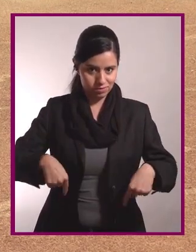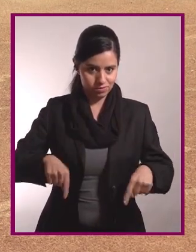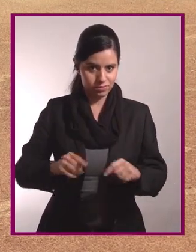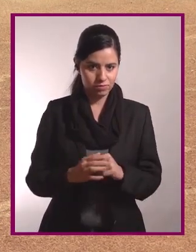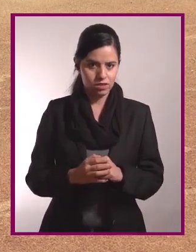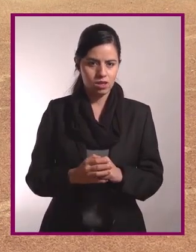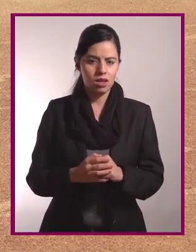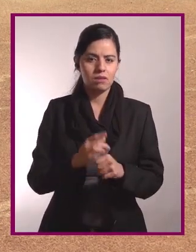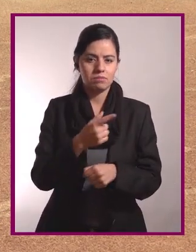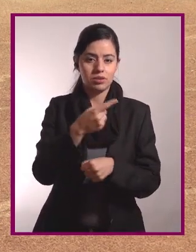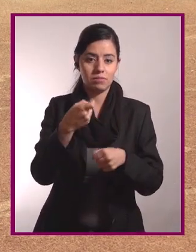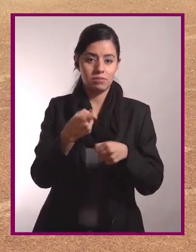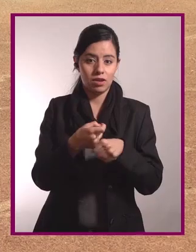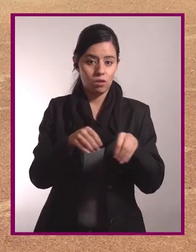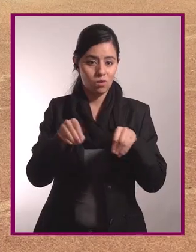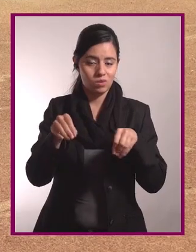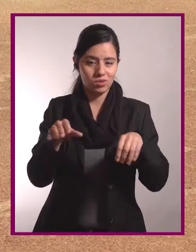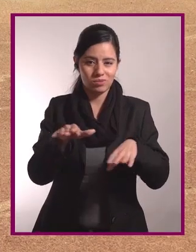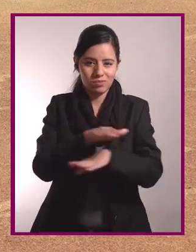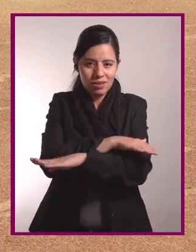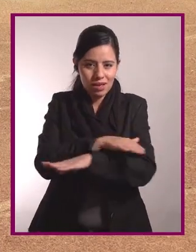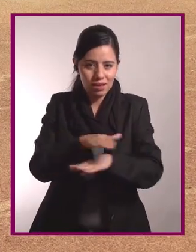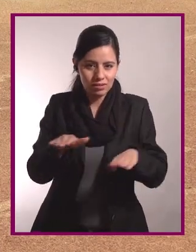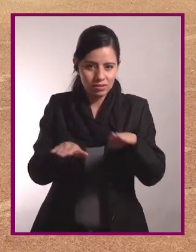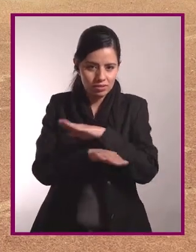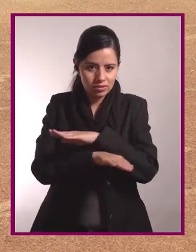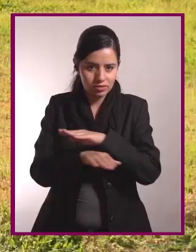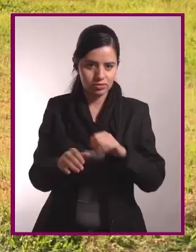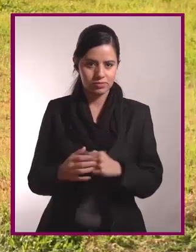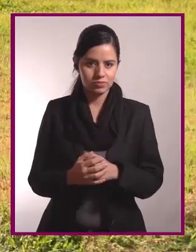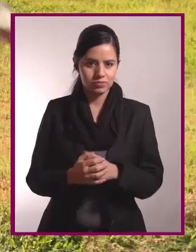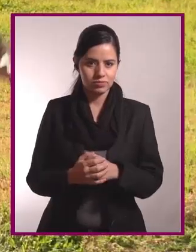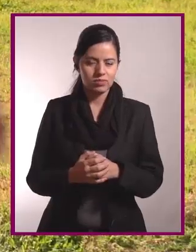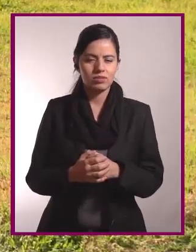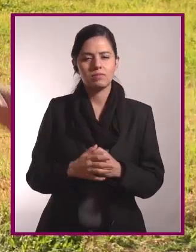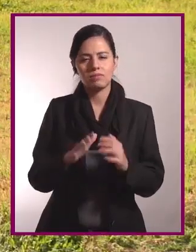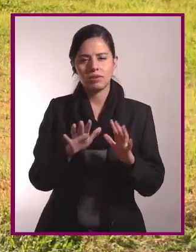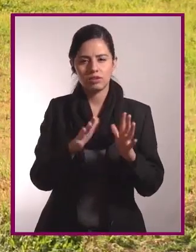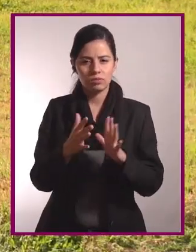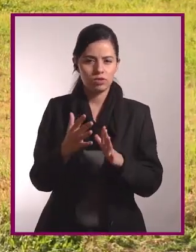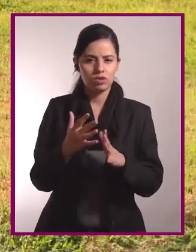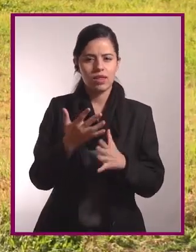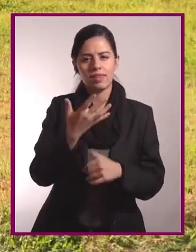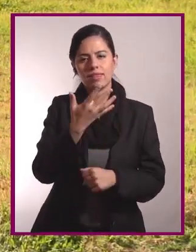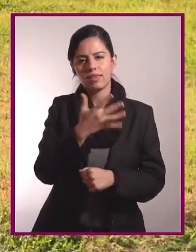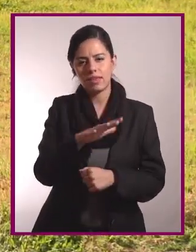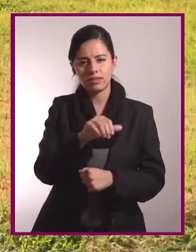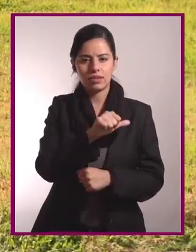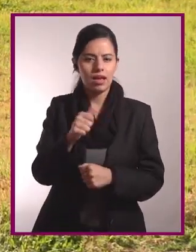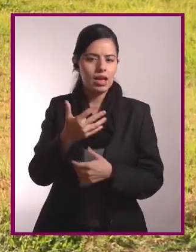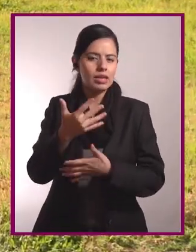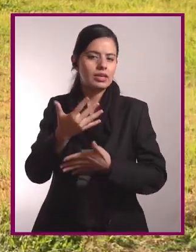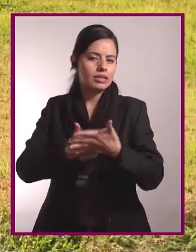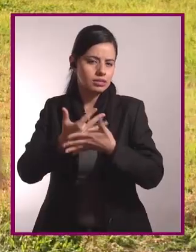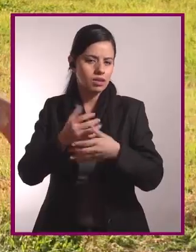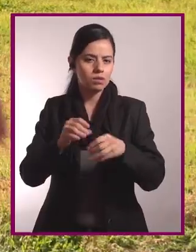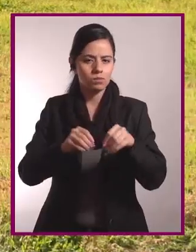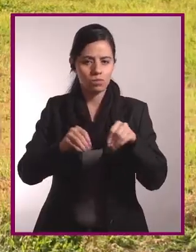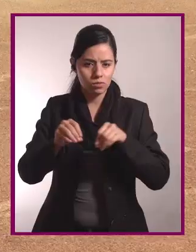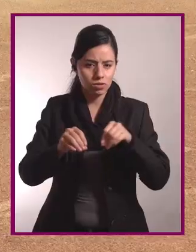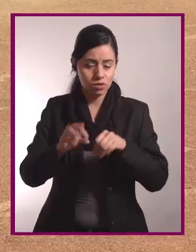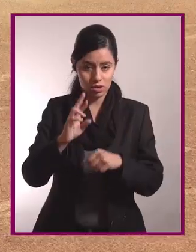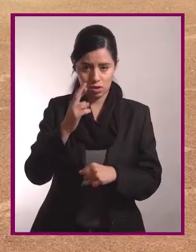Empezaremos moviendo los brazos de un lado para otro. Hacerlo generalmente entre 10 y 15 movimientos.